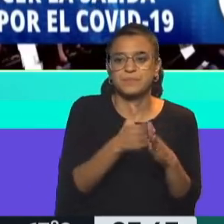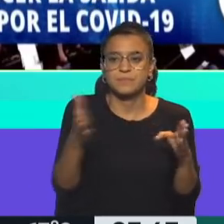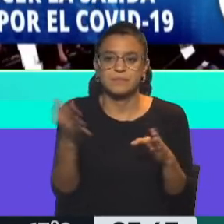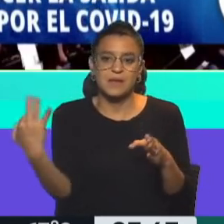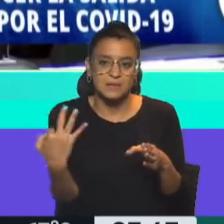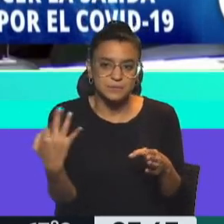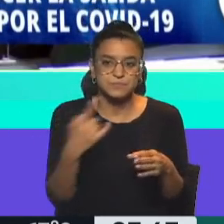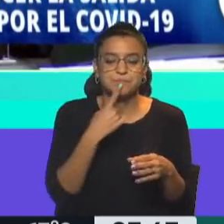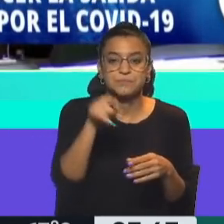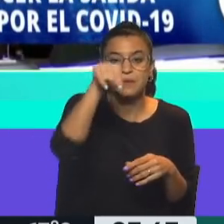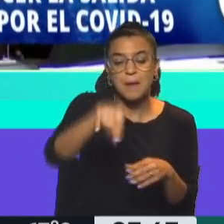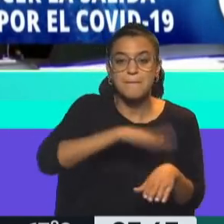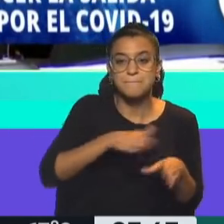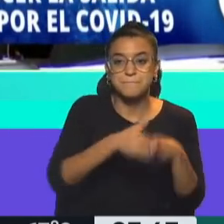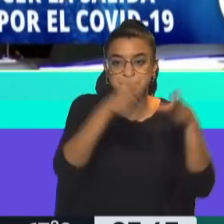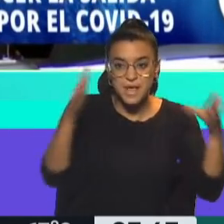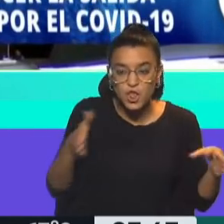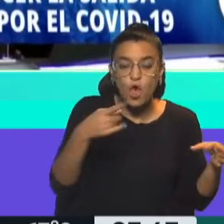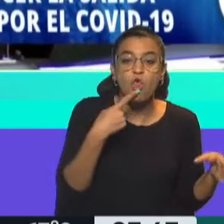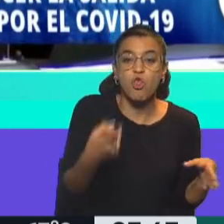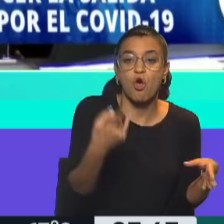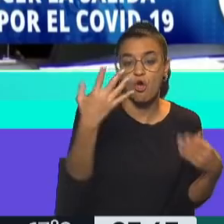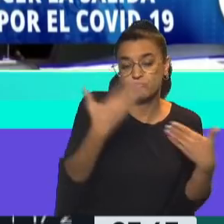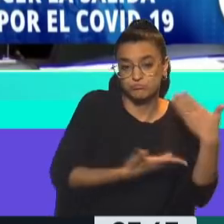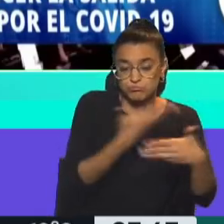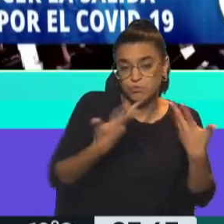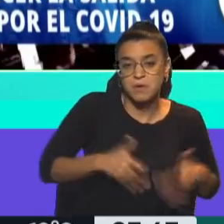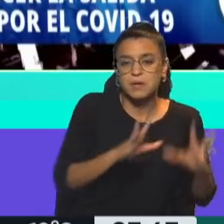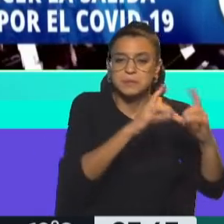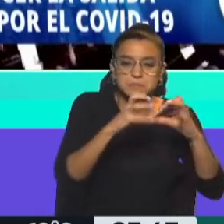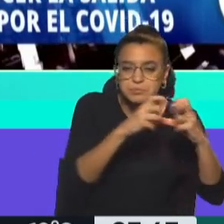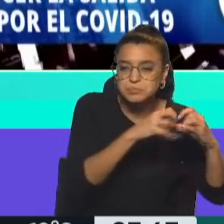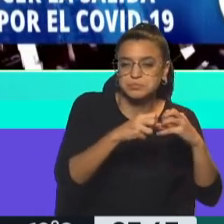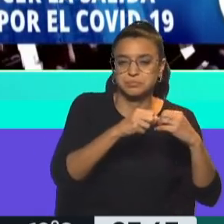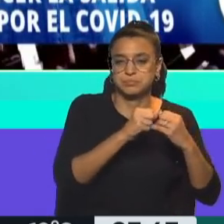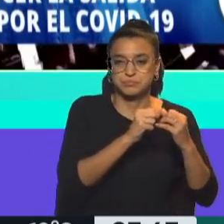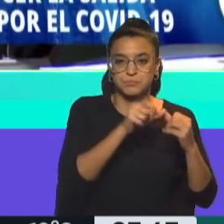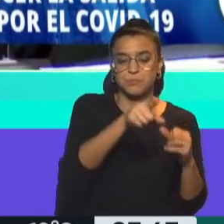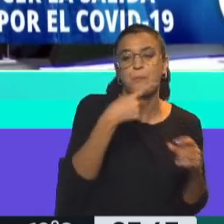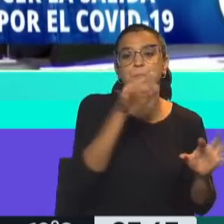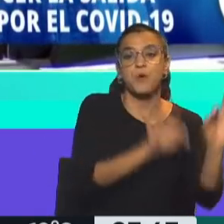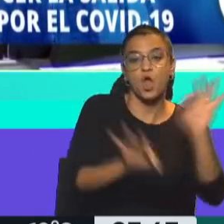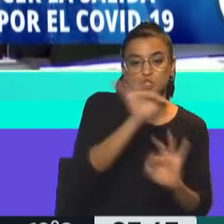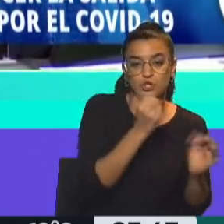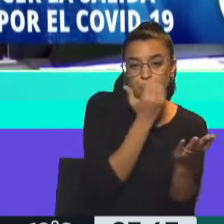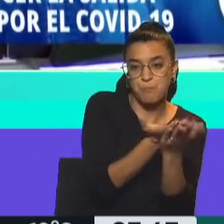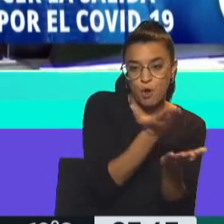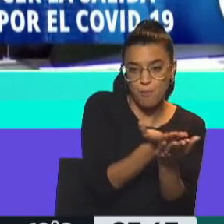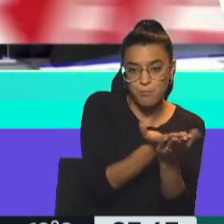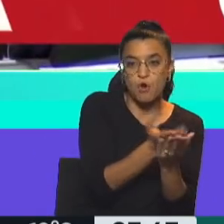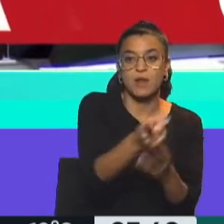extraordinarias? En el periodo de sesiones ordinarias se analizan, se tratan, se discuten los proyectos que proponen